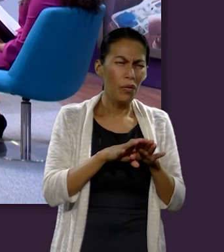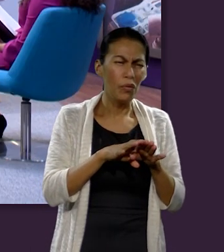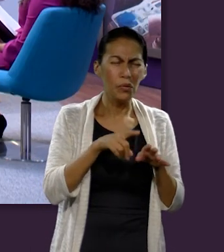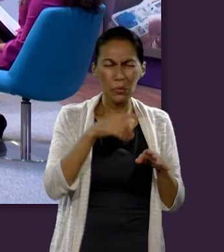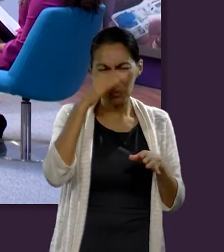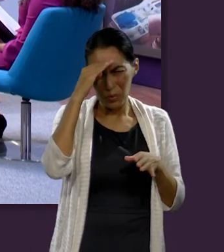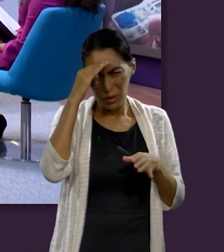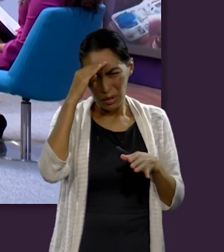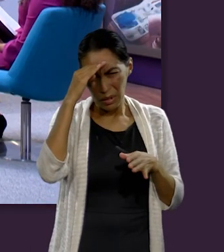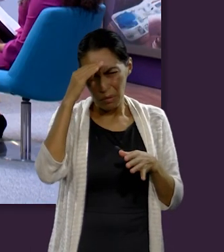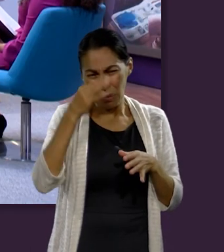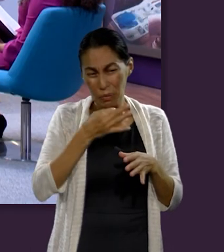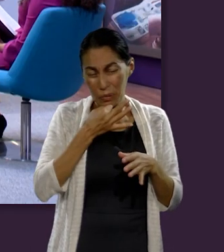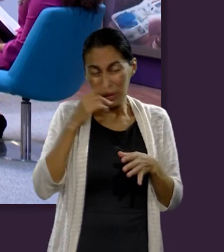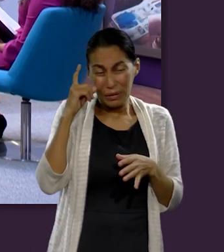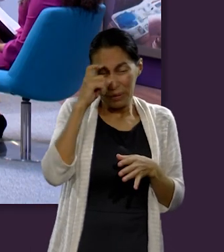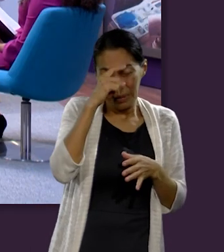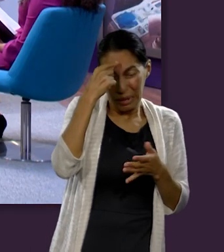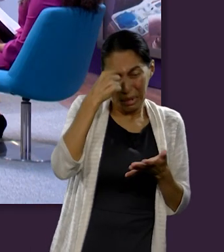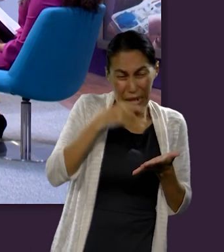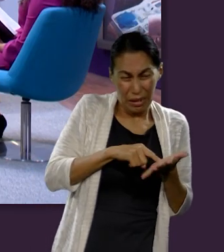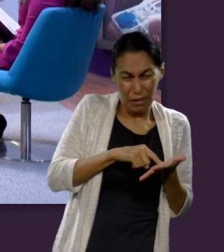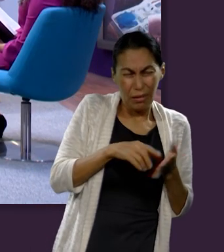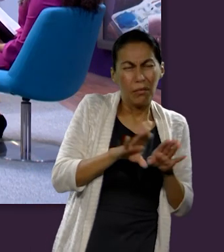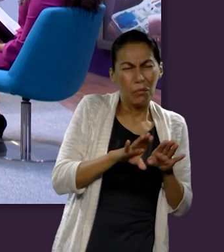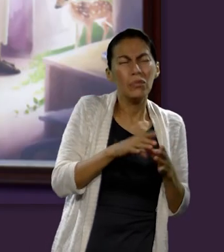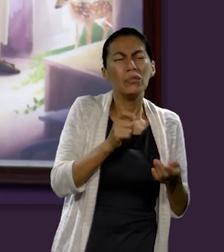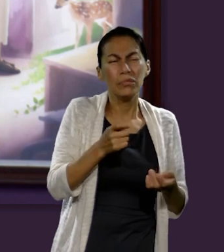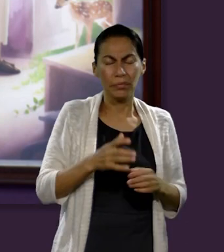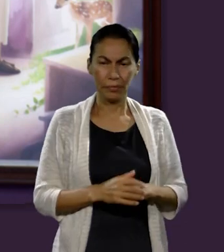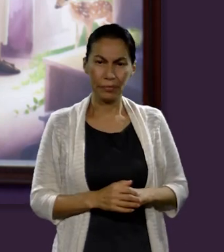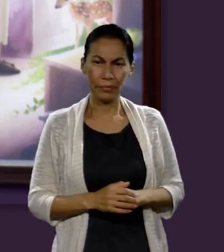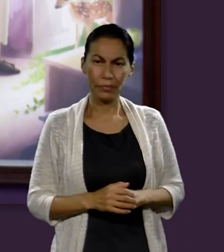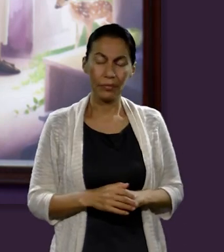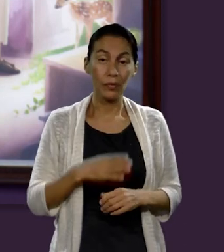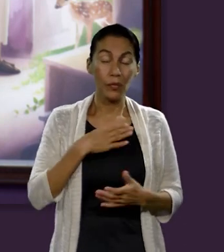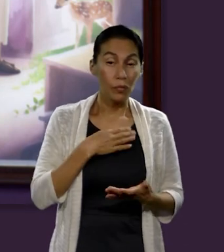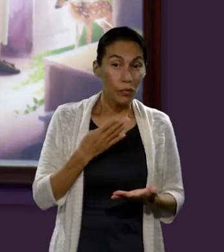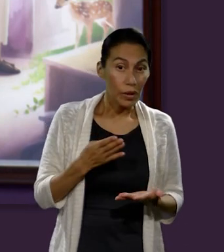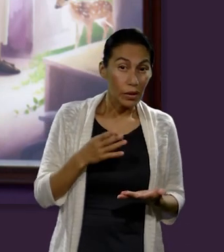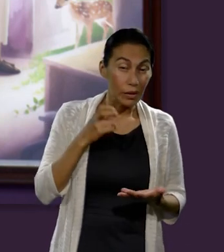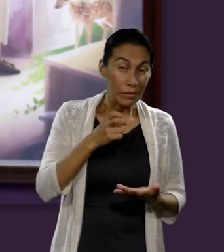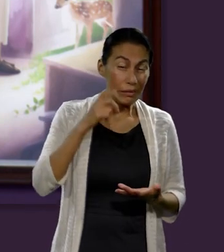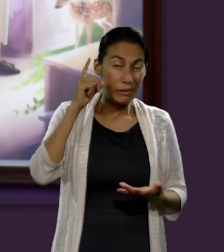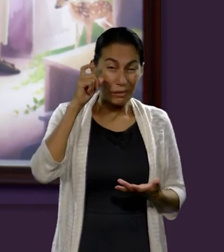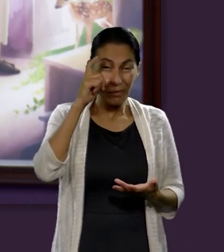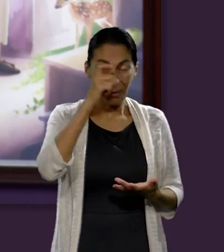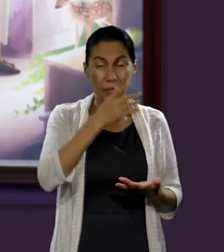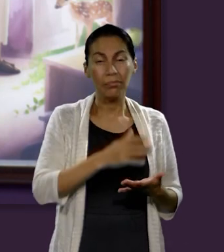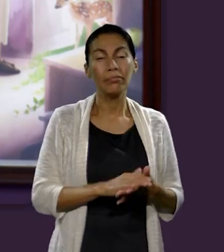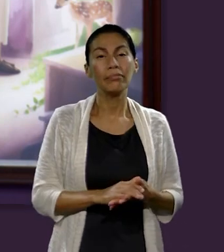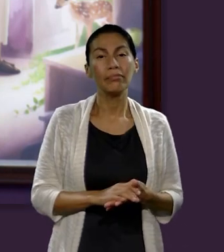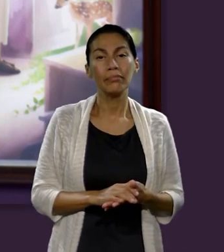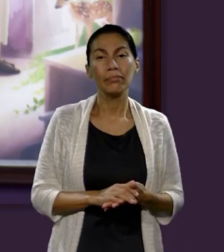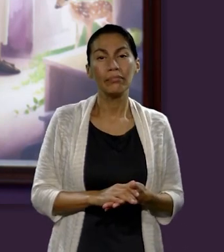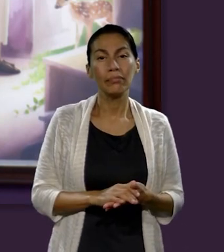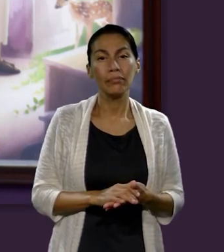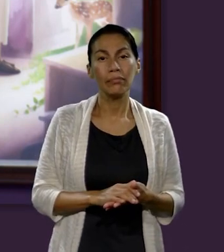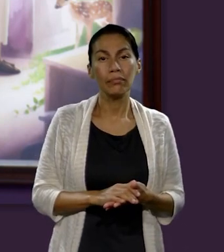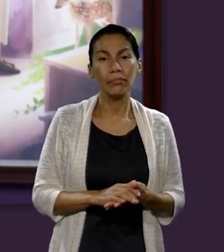Ruth? ¿Cómo es posible creer en los momentos difíciles? Bueno, realmente es algo muy